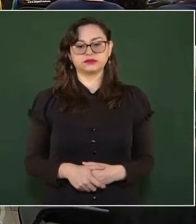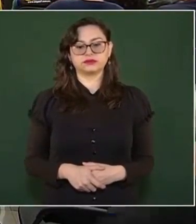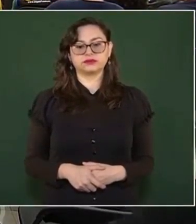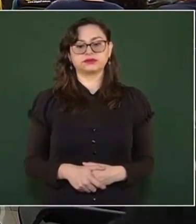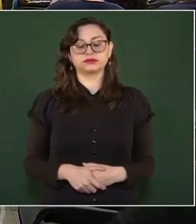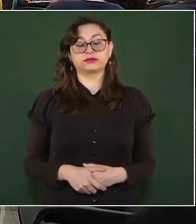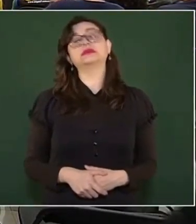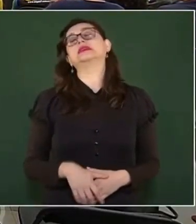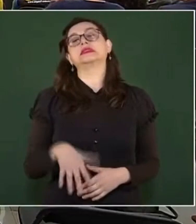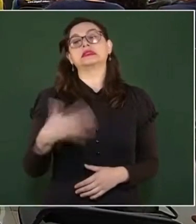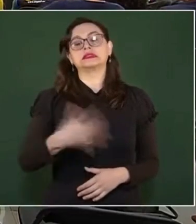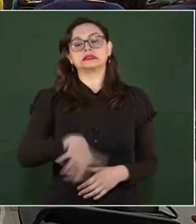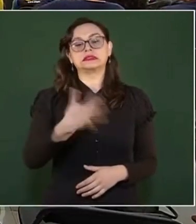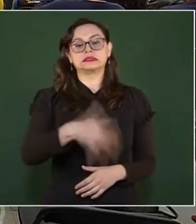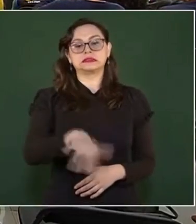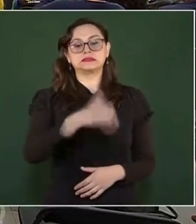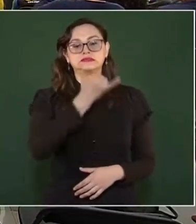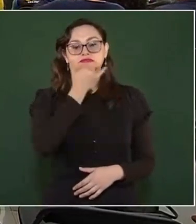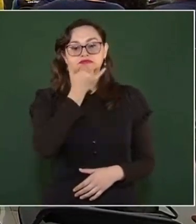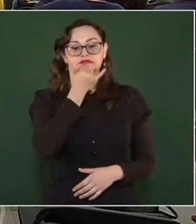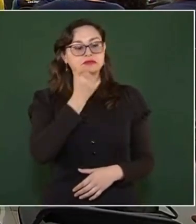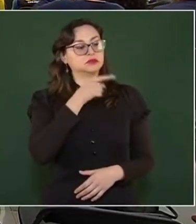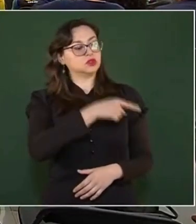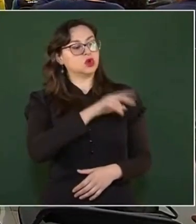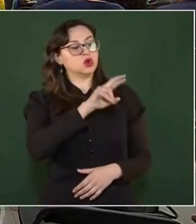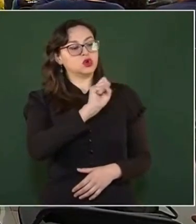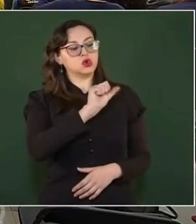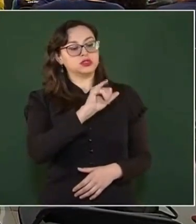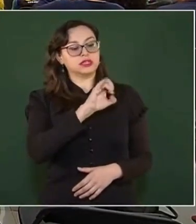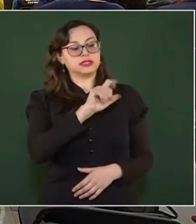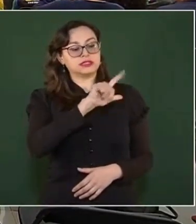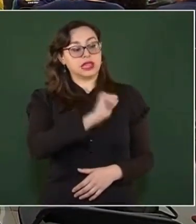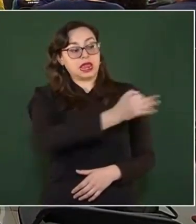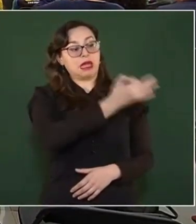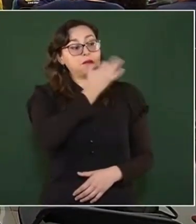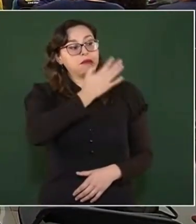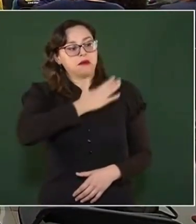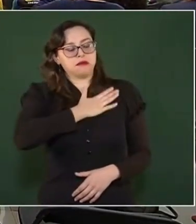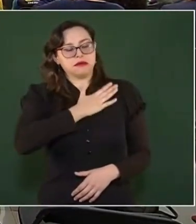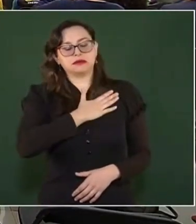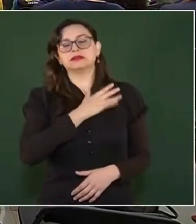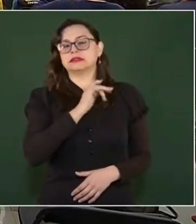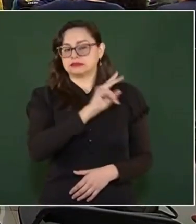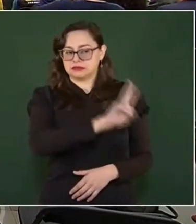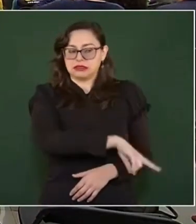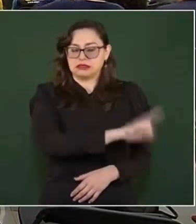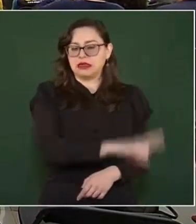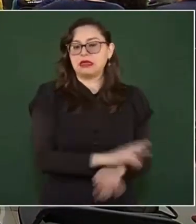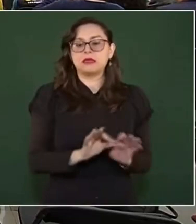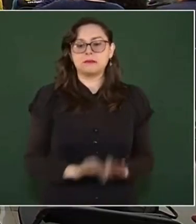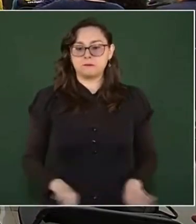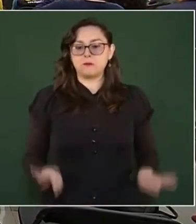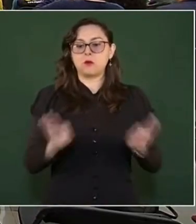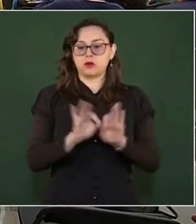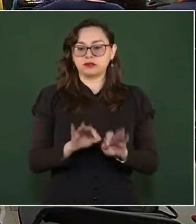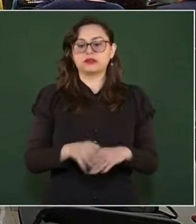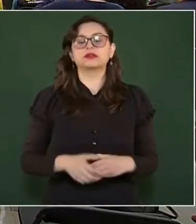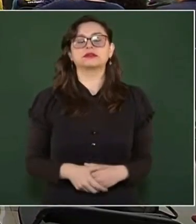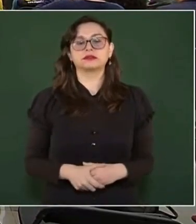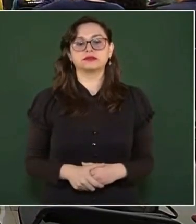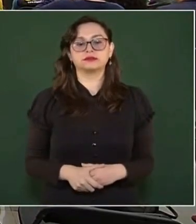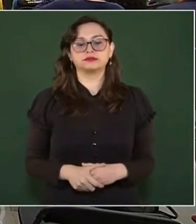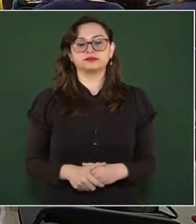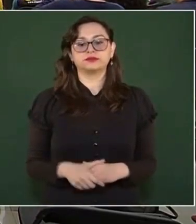Perdón, Rosa Isiela me está diciendo algo que es relevante. La García Luna y la